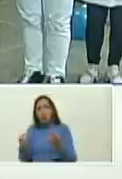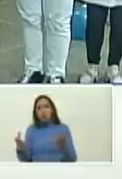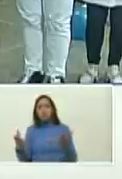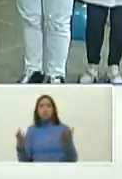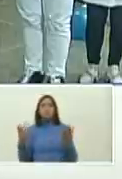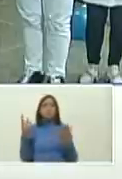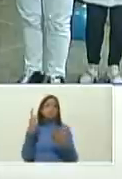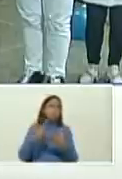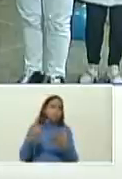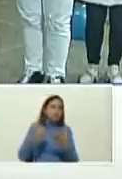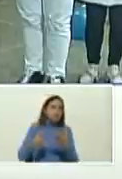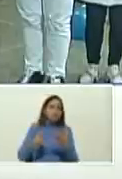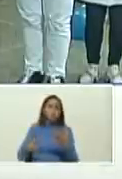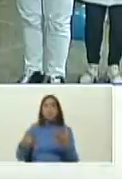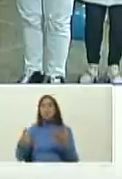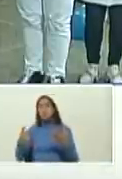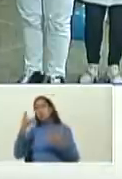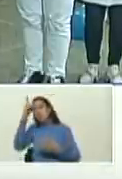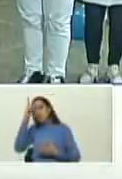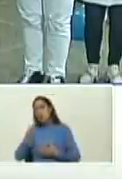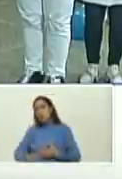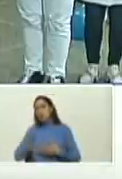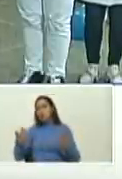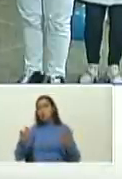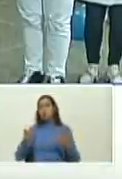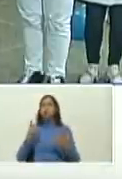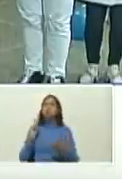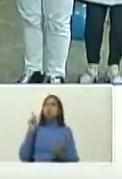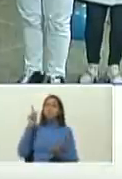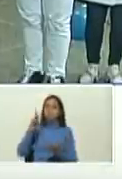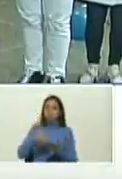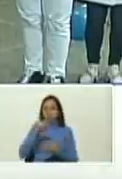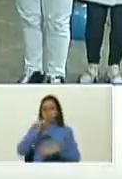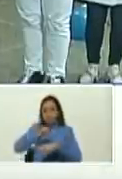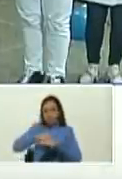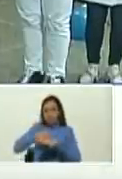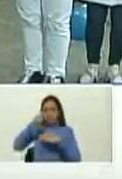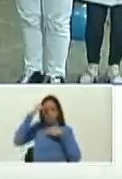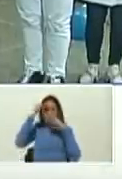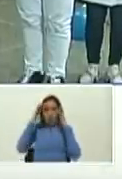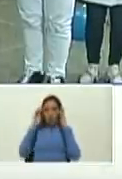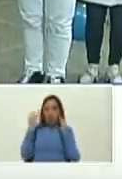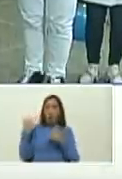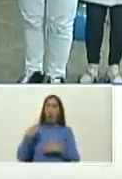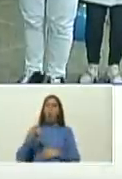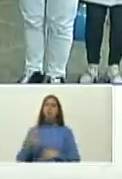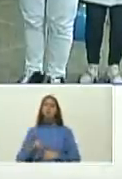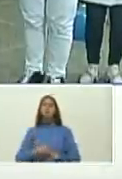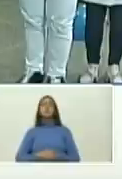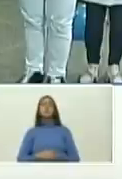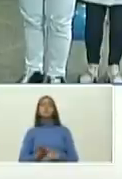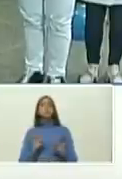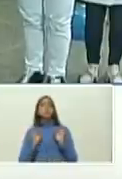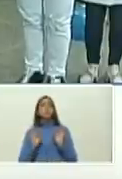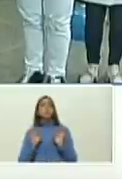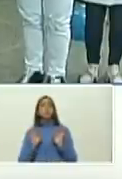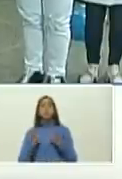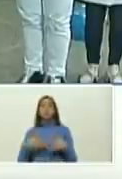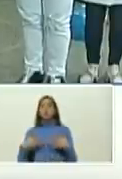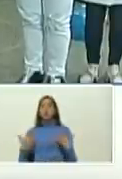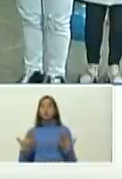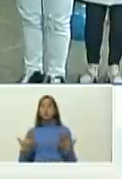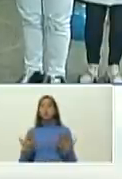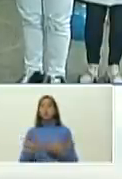o algún tipo de discapacidad y va y tiene los médicos y las médicas y las enfermeras y los especialistas y terapeutas allí